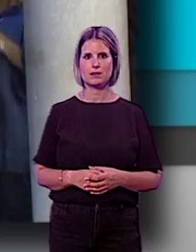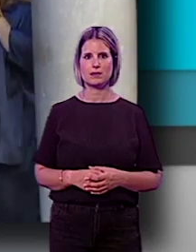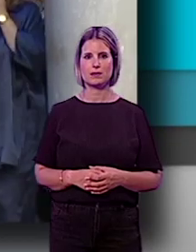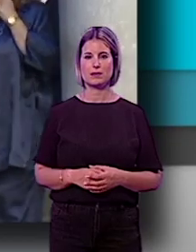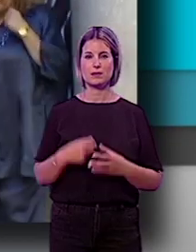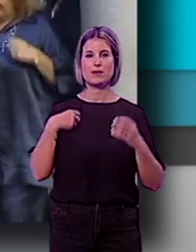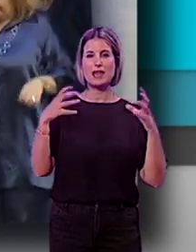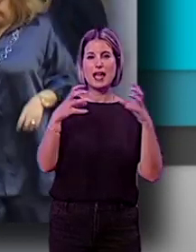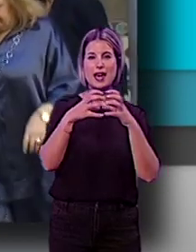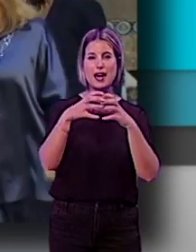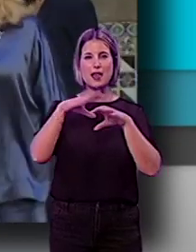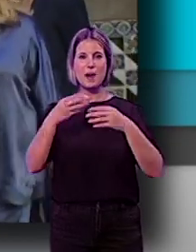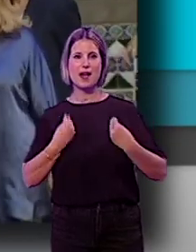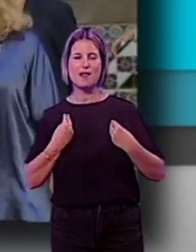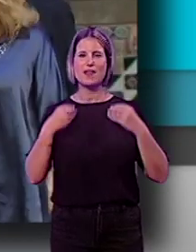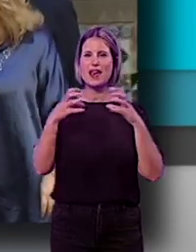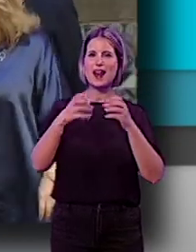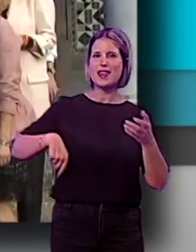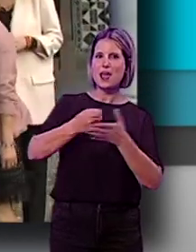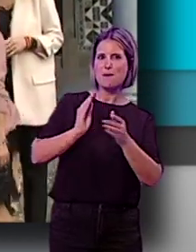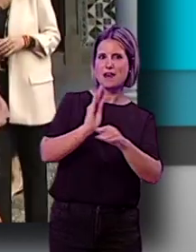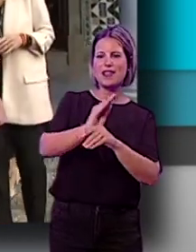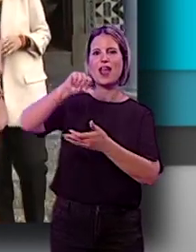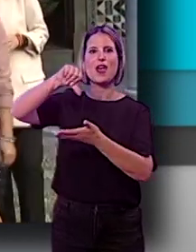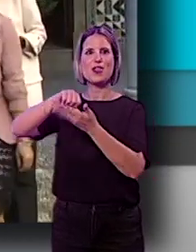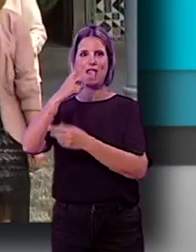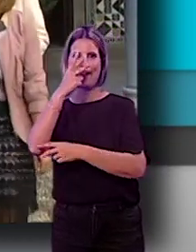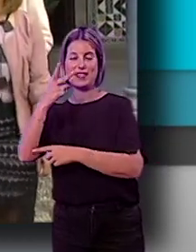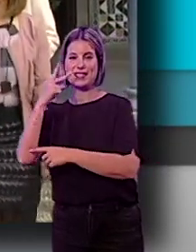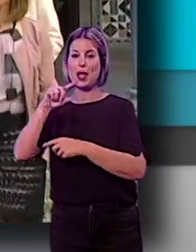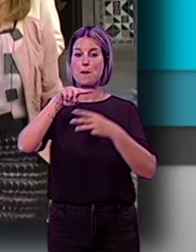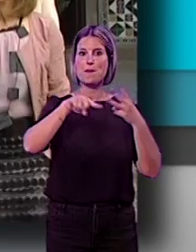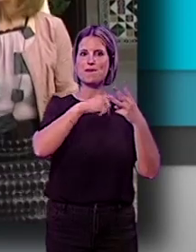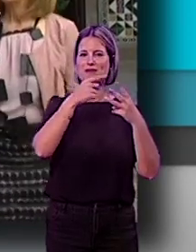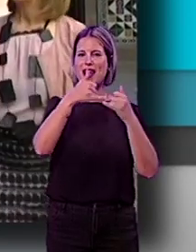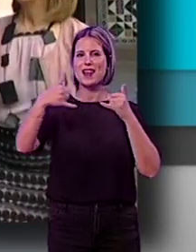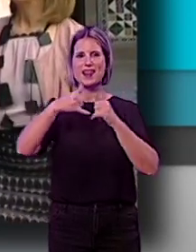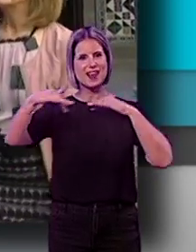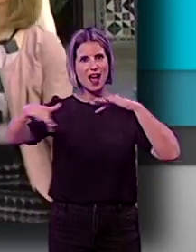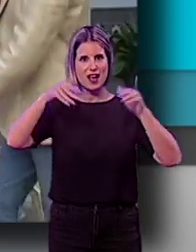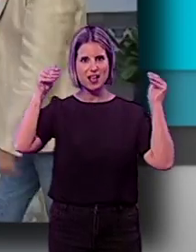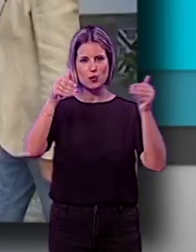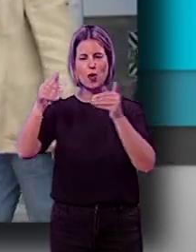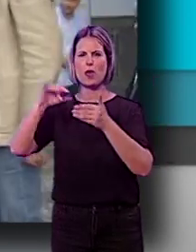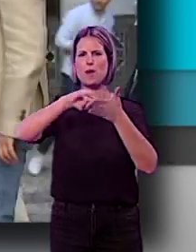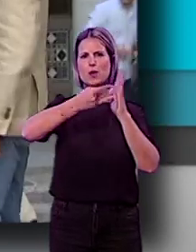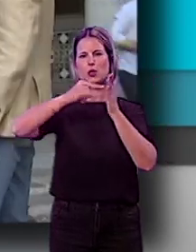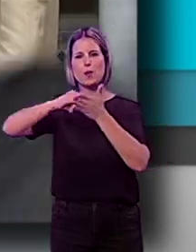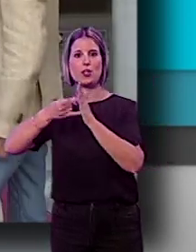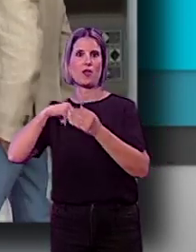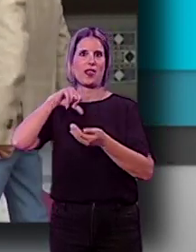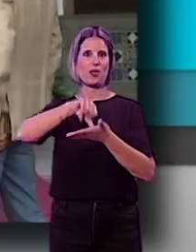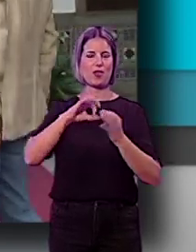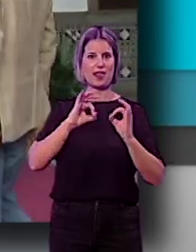La Granada para vivir, la Granada para invertir y la ciudad para visitar han sido las principales líneas de actuación en los distintos proyectos de ciudad